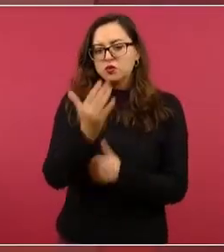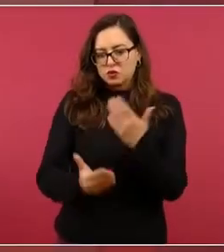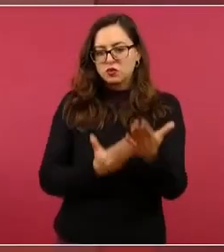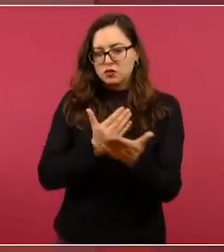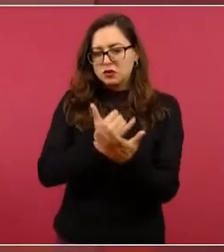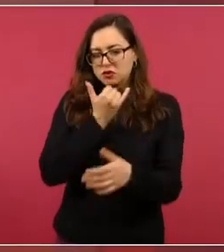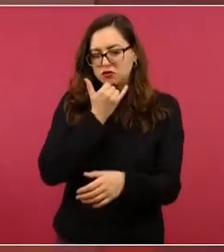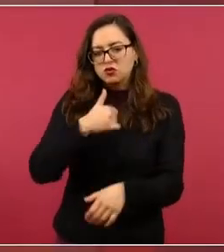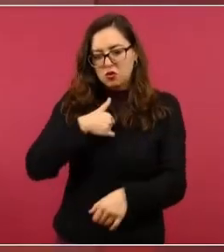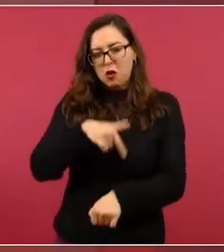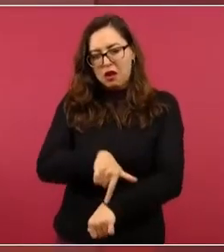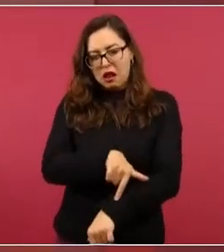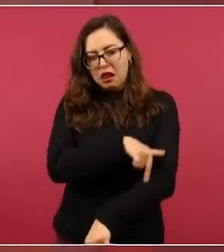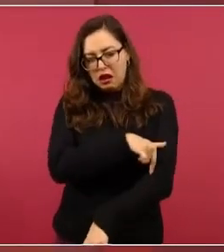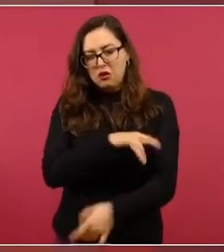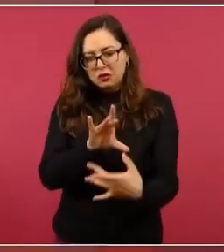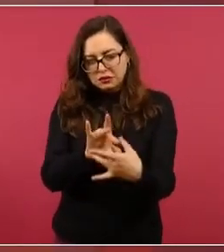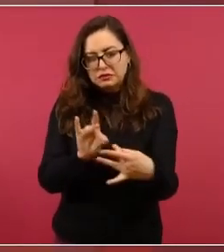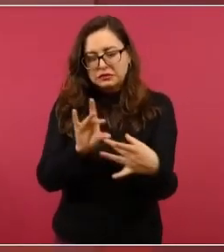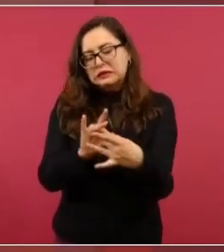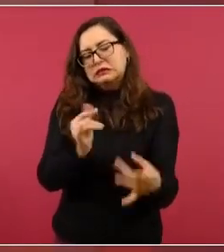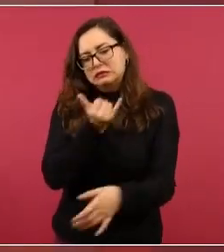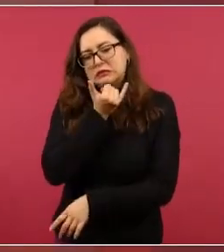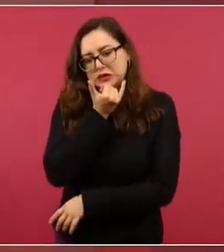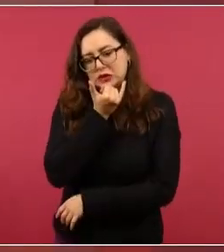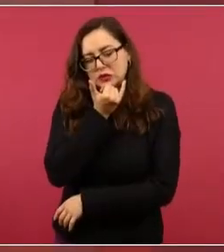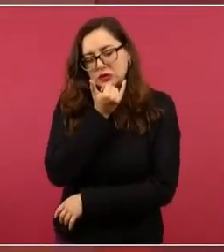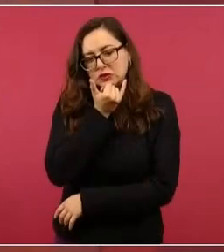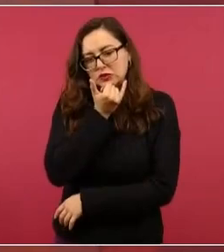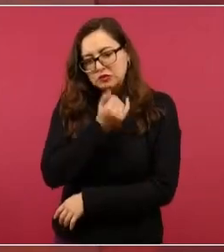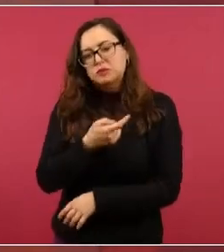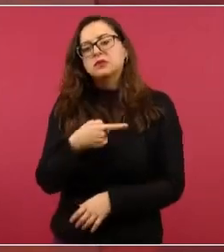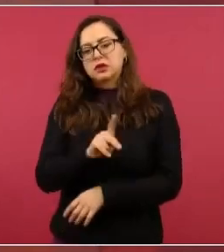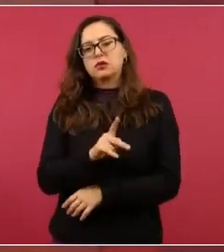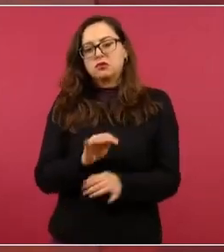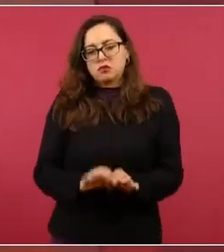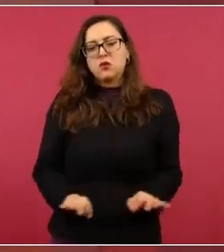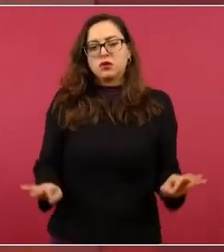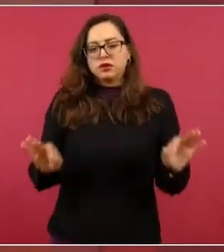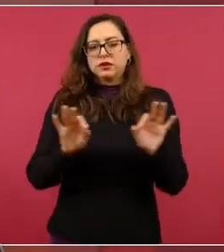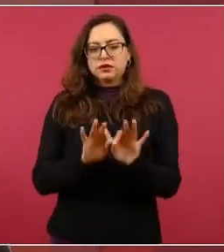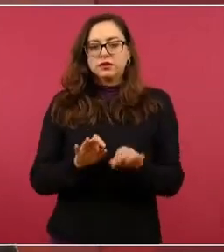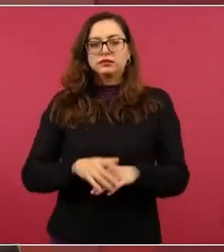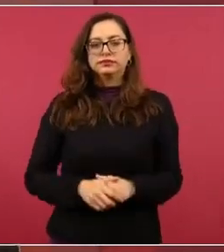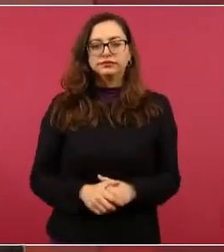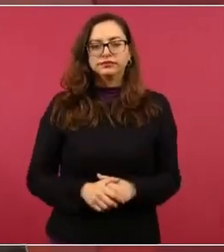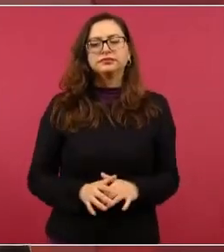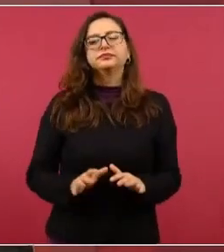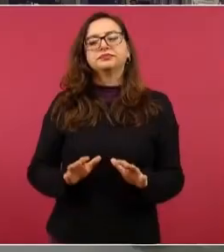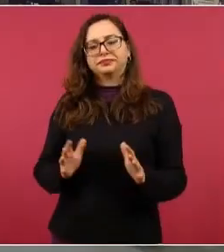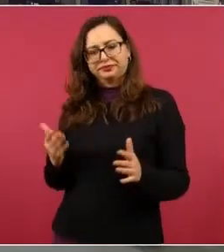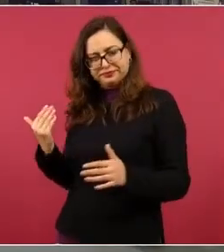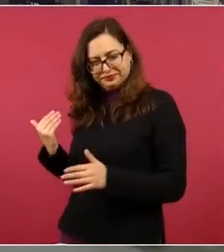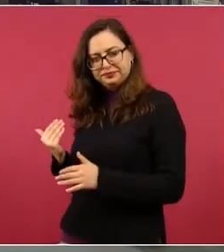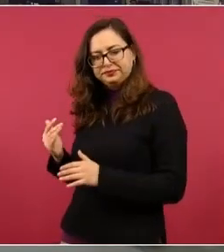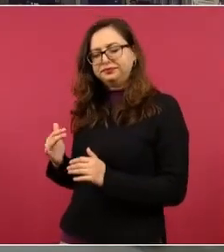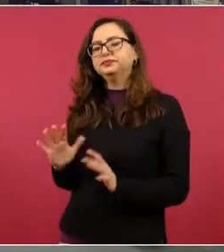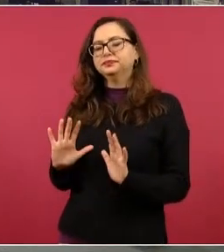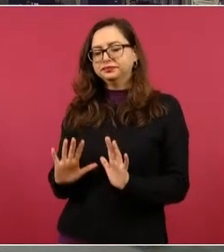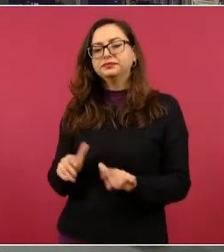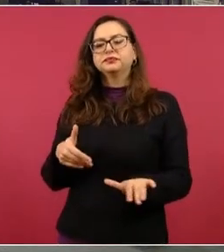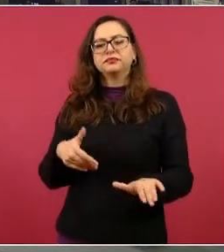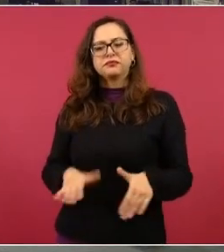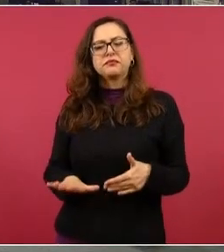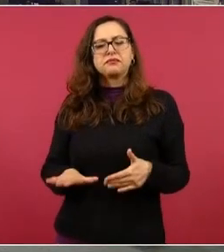por eso, pero es importante explicar las cosas. Bueno, seguimos caminando y